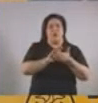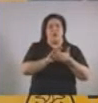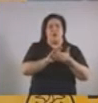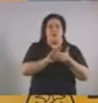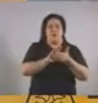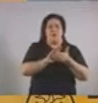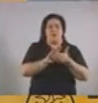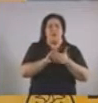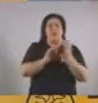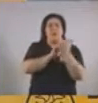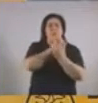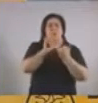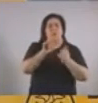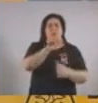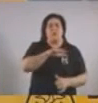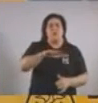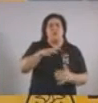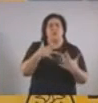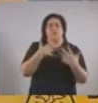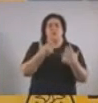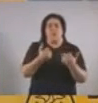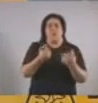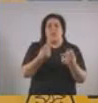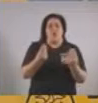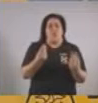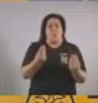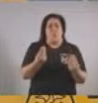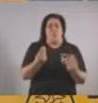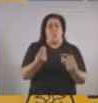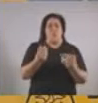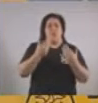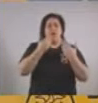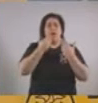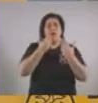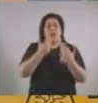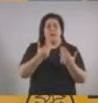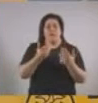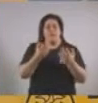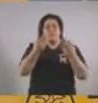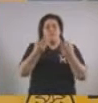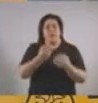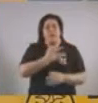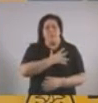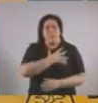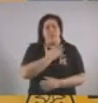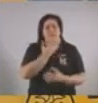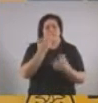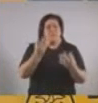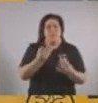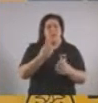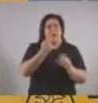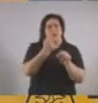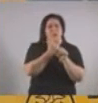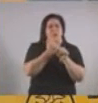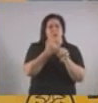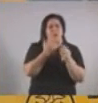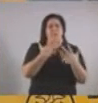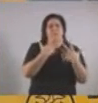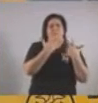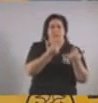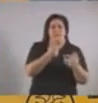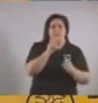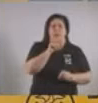situación sanitaria en cada momento. Agradecer mucho y de todo corazón a todos los trabajadores del sistema de salud